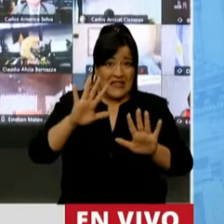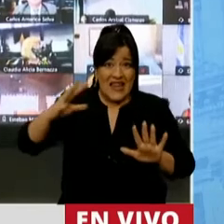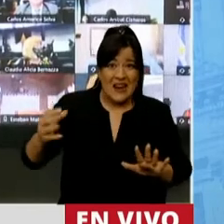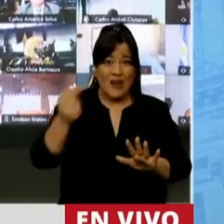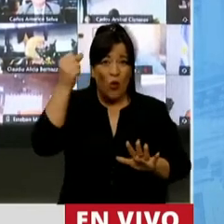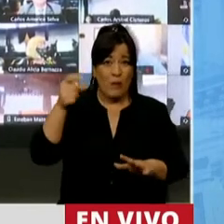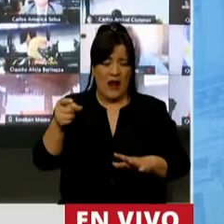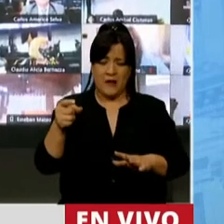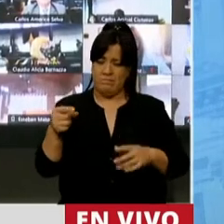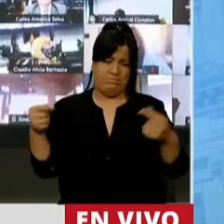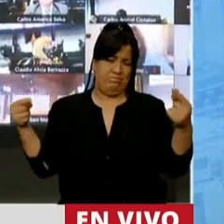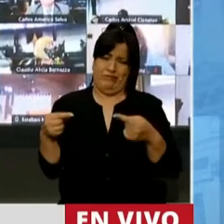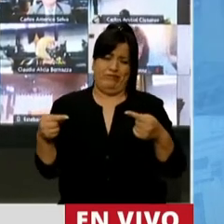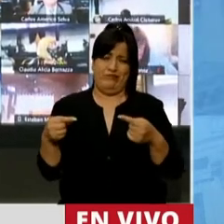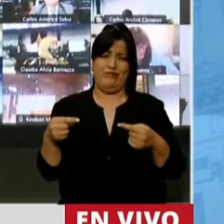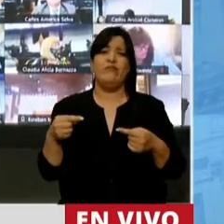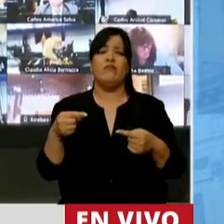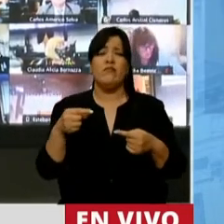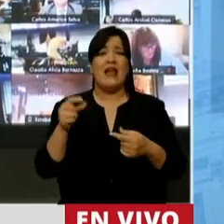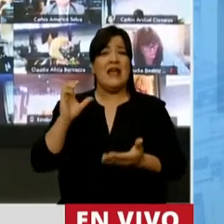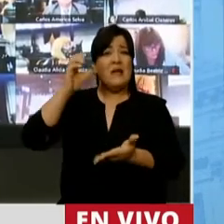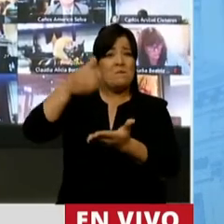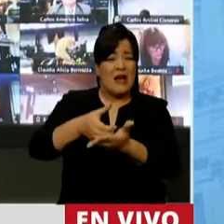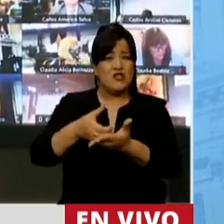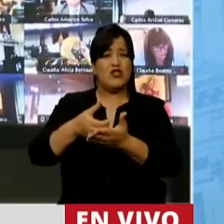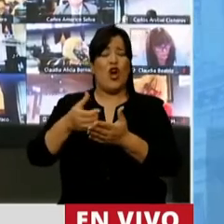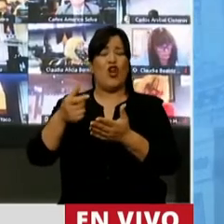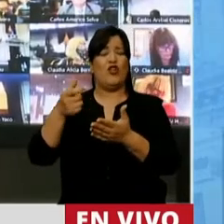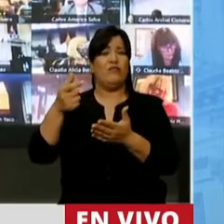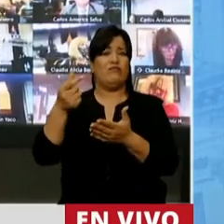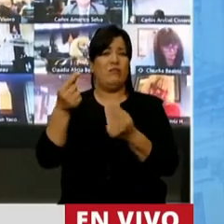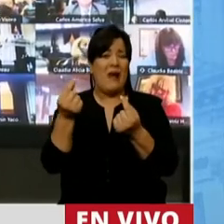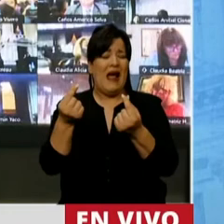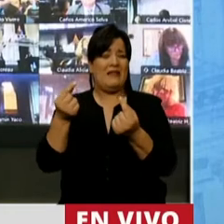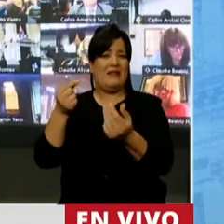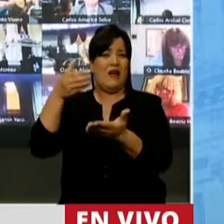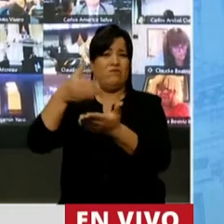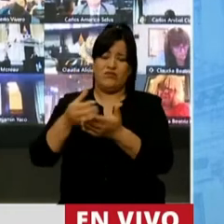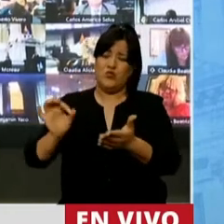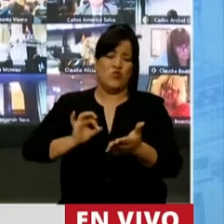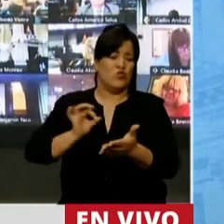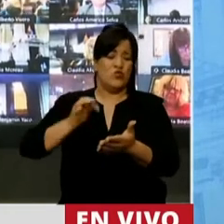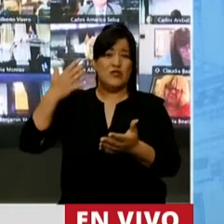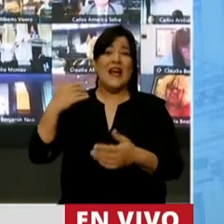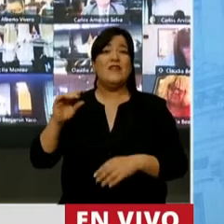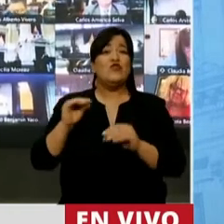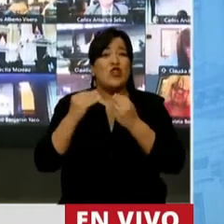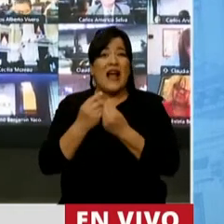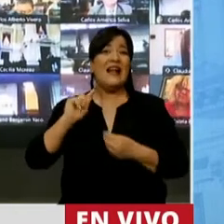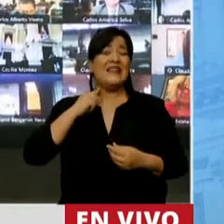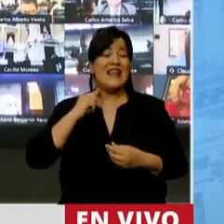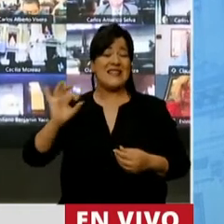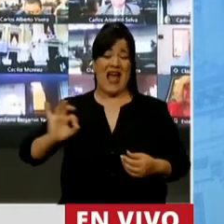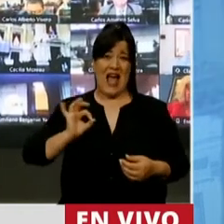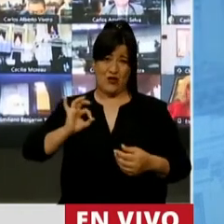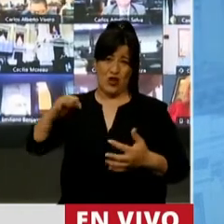una caída de la inversión en capital físico que viene de años. Hace 13 años, por